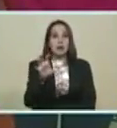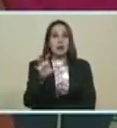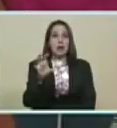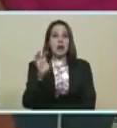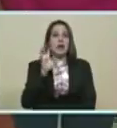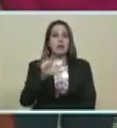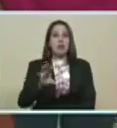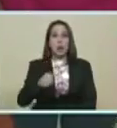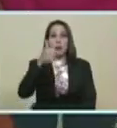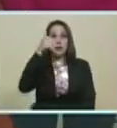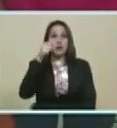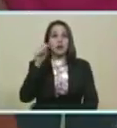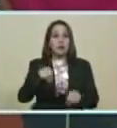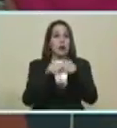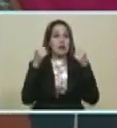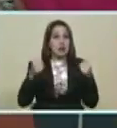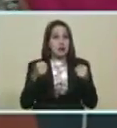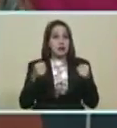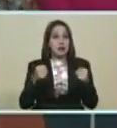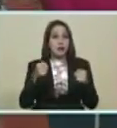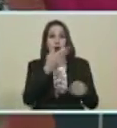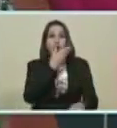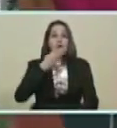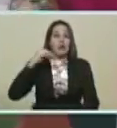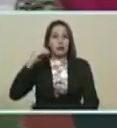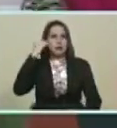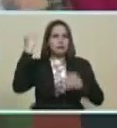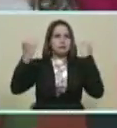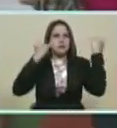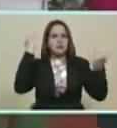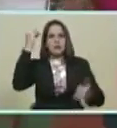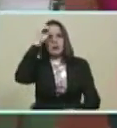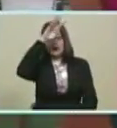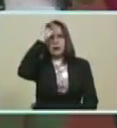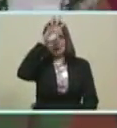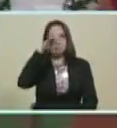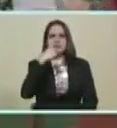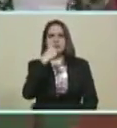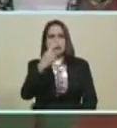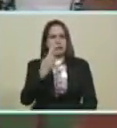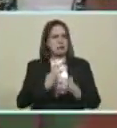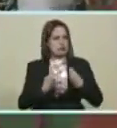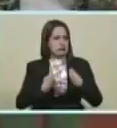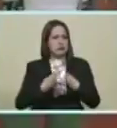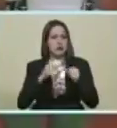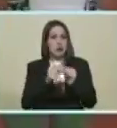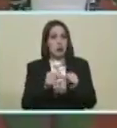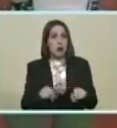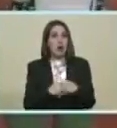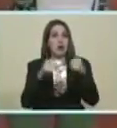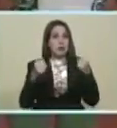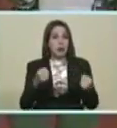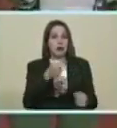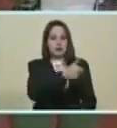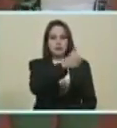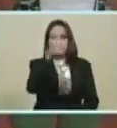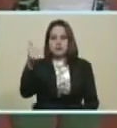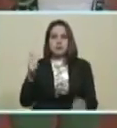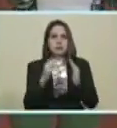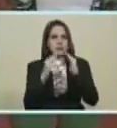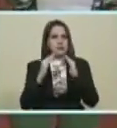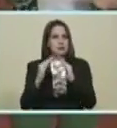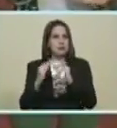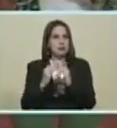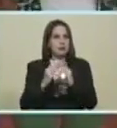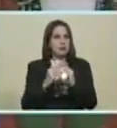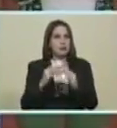panadería Aquí está una juventud Que se levanta Presidente Con las ideas de Robert Robert más viva que nunca En ese pan Que va a cada casa A través